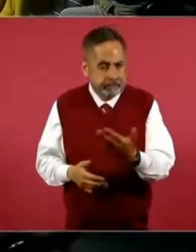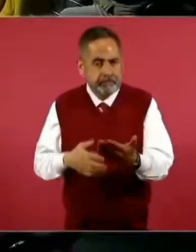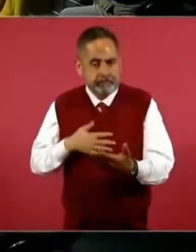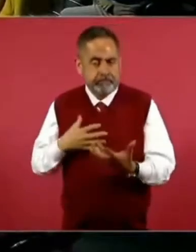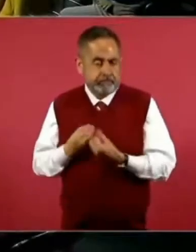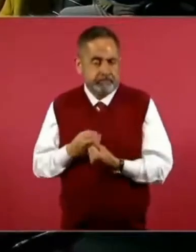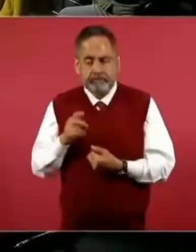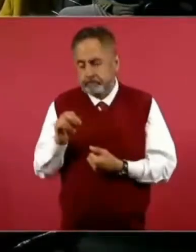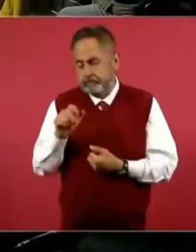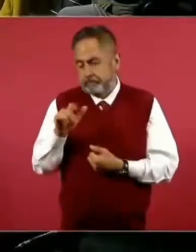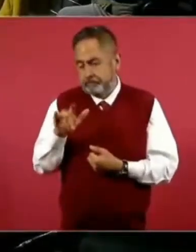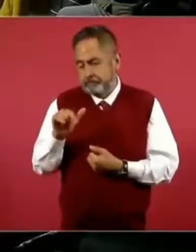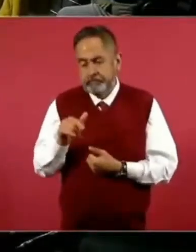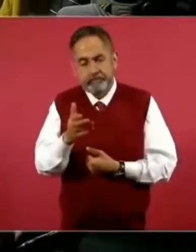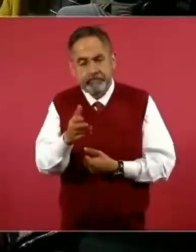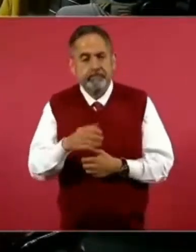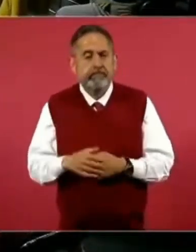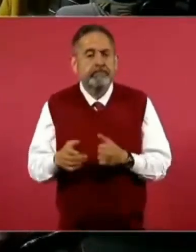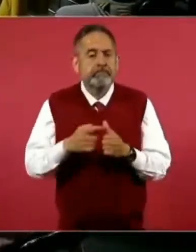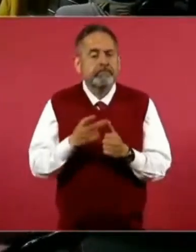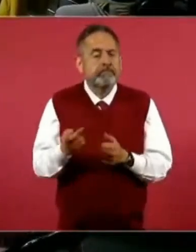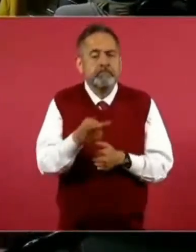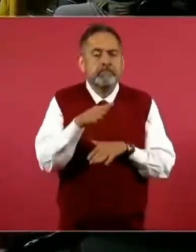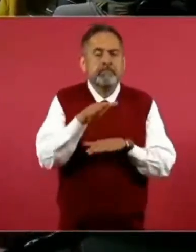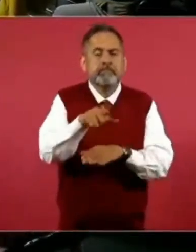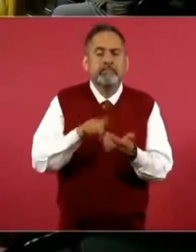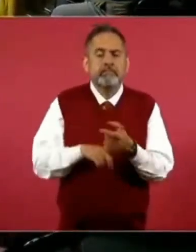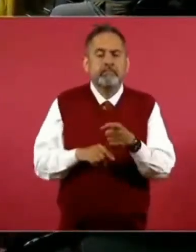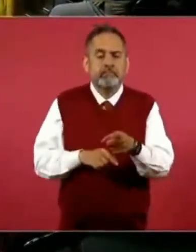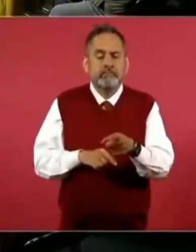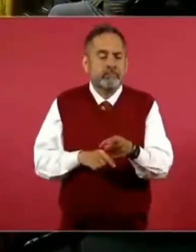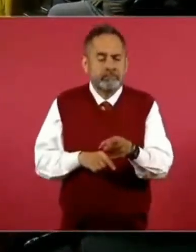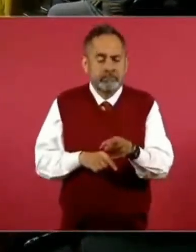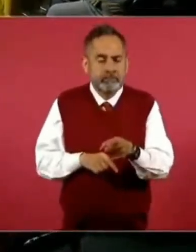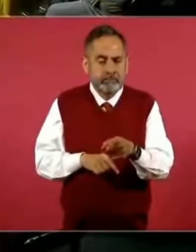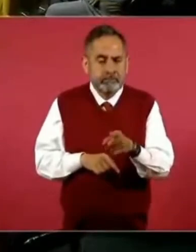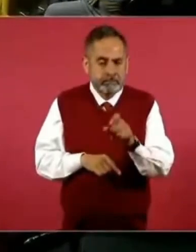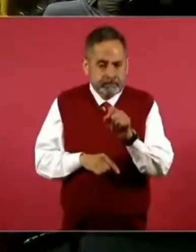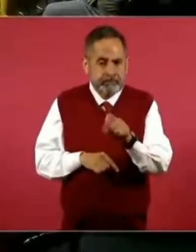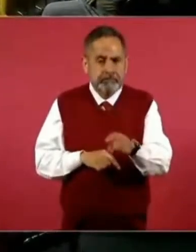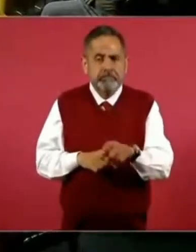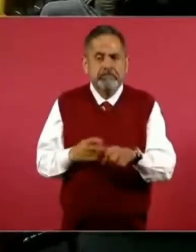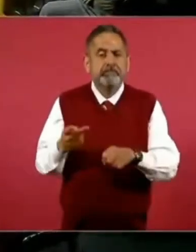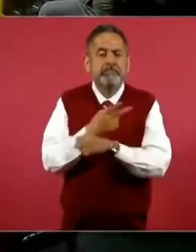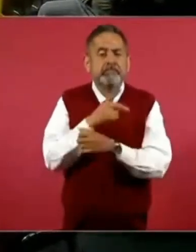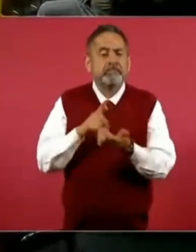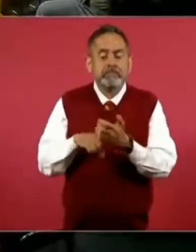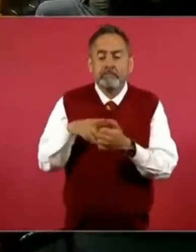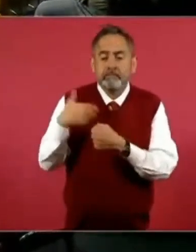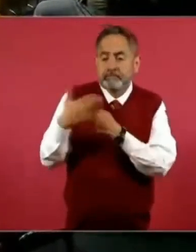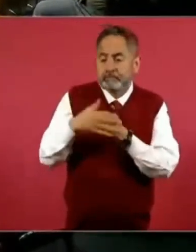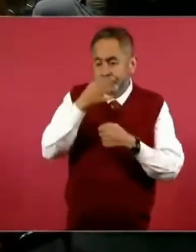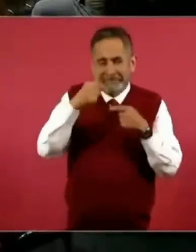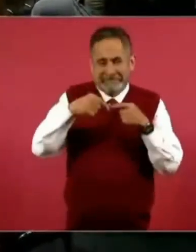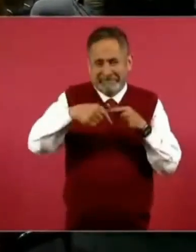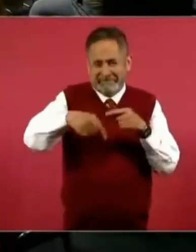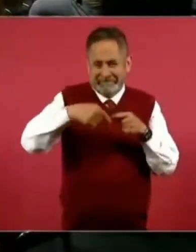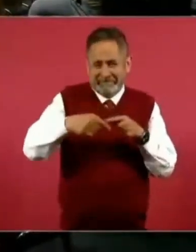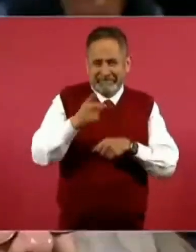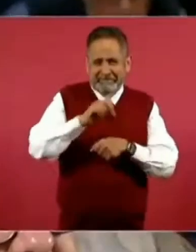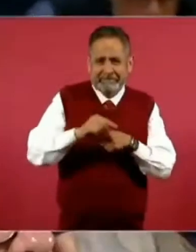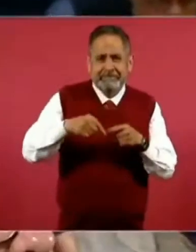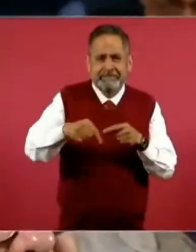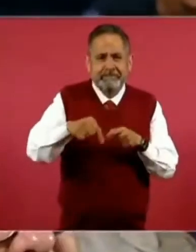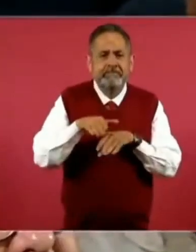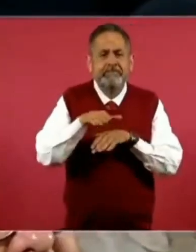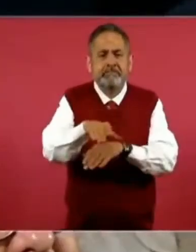En primer lugar, lo que tiene que ver justo con lo que estará pendiente en las próximas horas, en los próximos días, con el